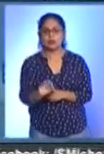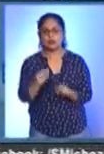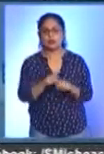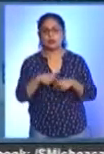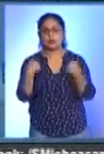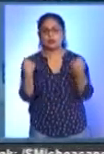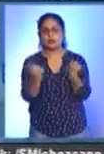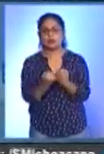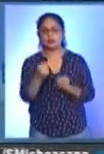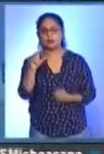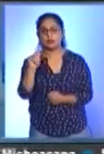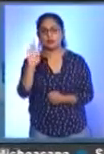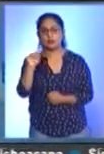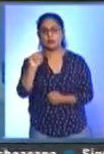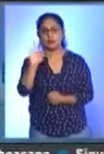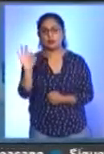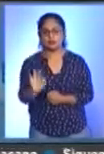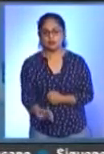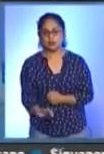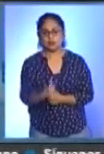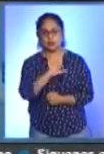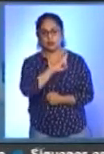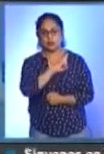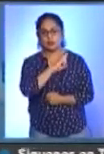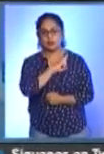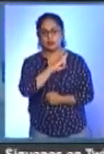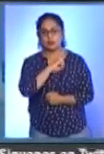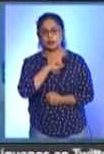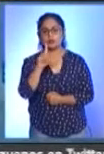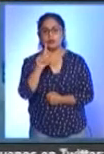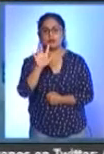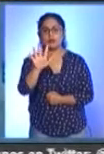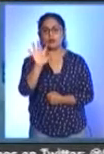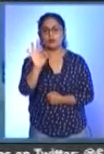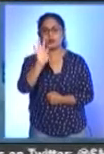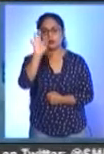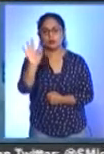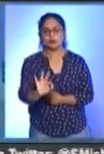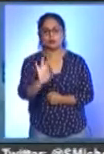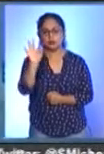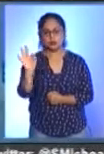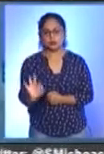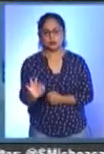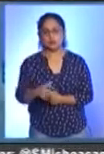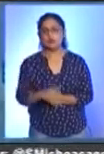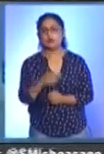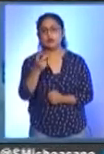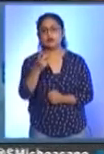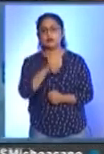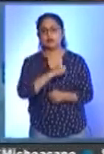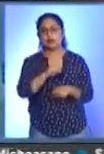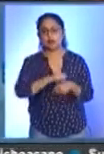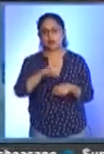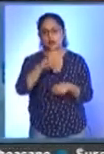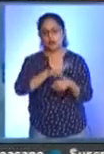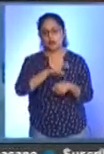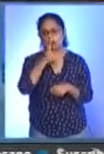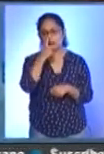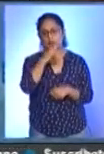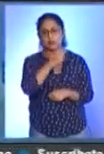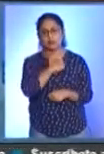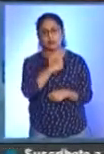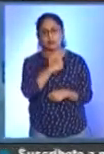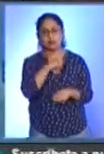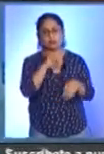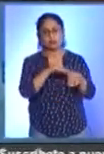89%, e Iniciativa Privada, con 75 puntos porcentuales. Por ello, la Secretaría de Salud de Michoacán reitera el